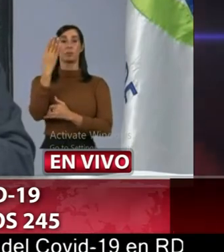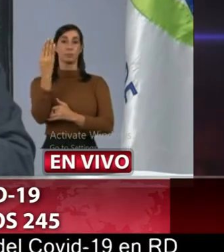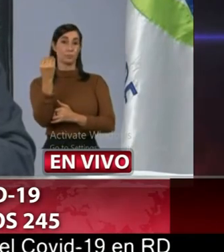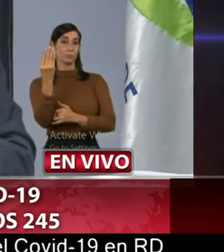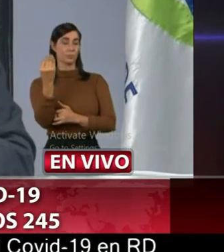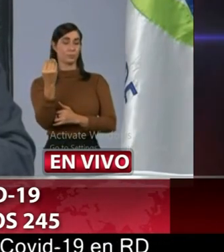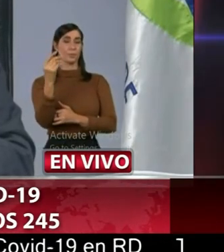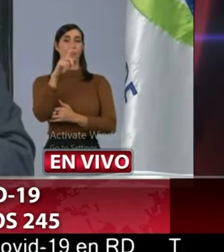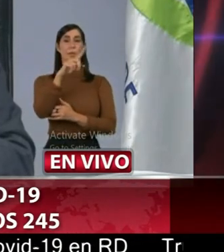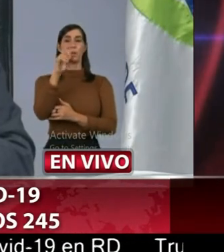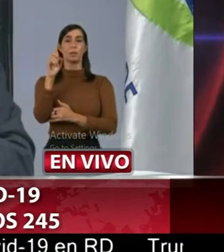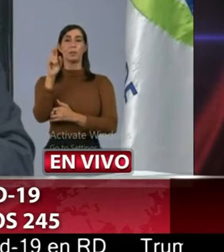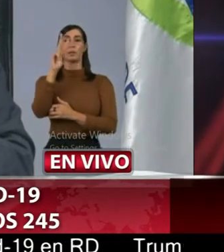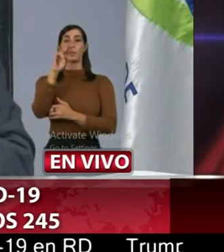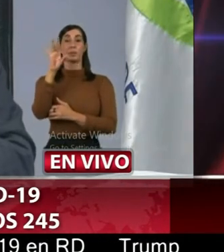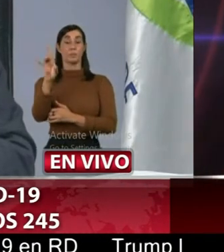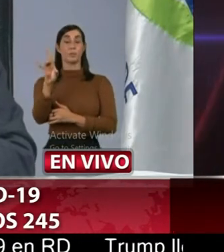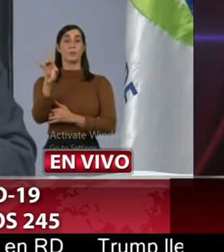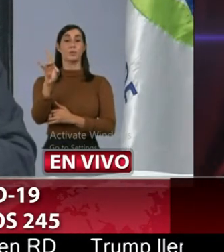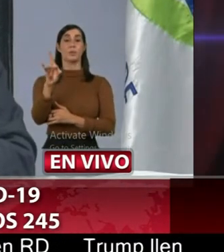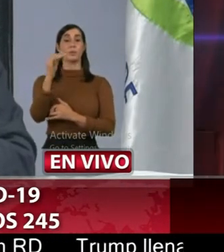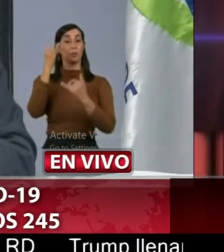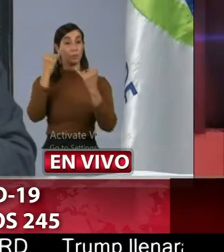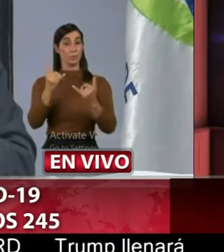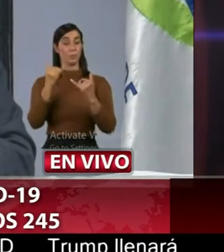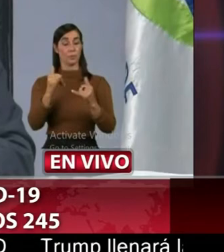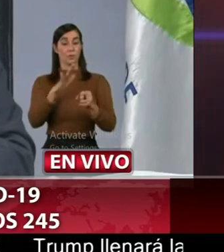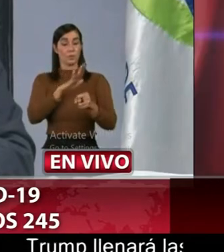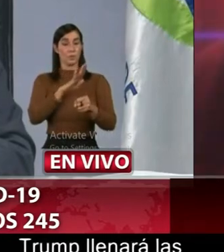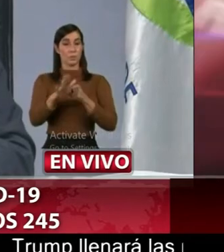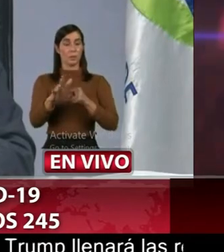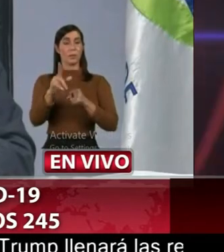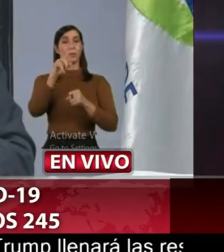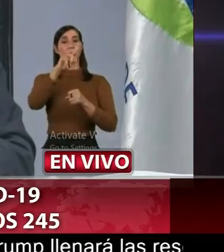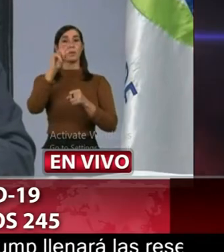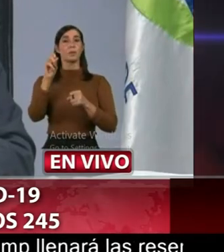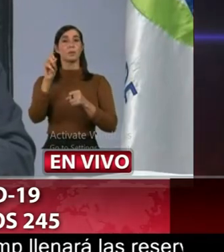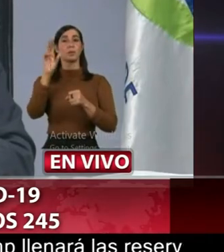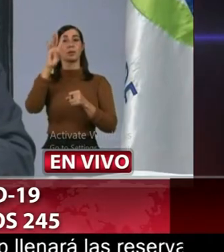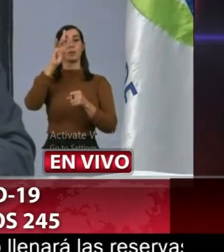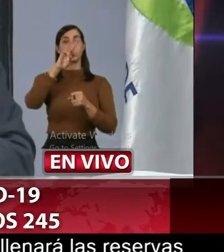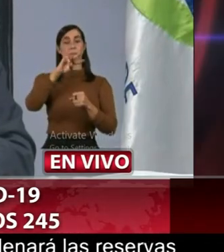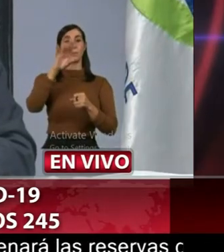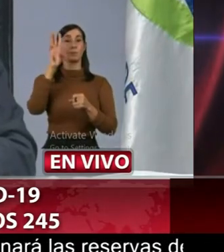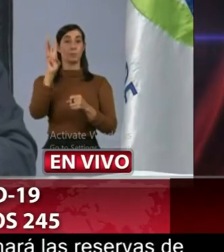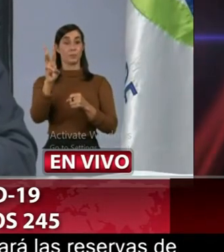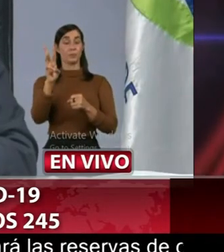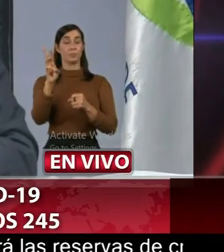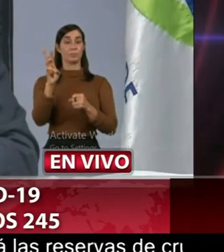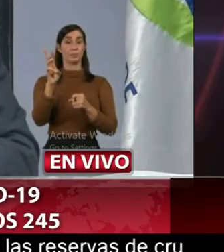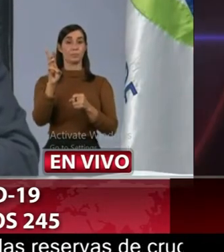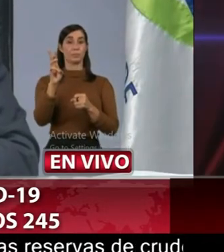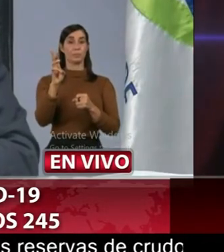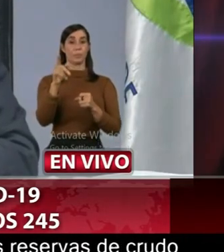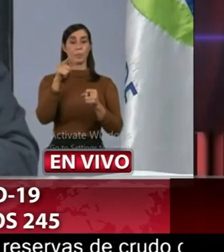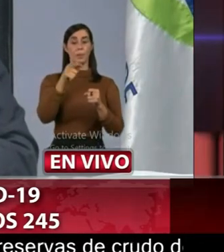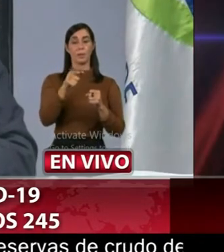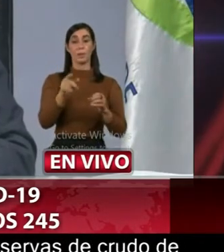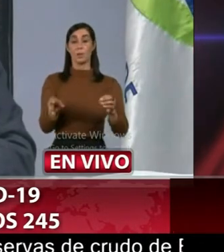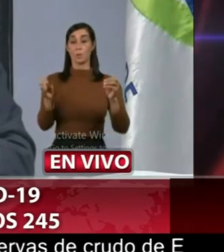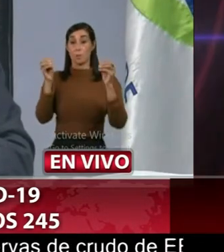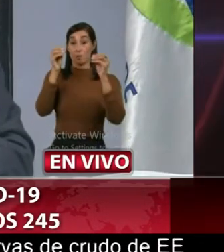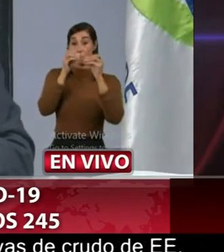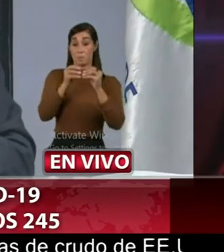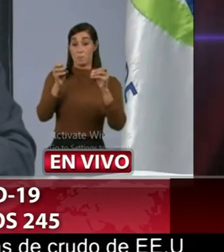catorce ciento veintiocho y hoy que cerramos con ciento veintiséis esto con más